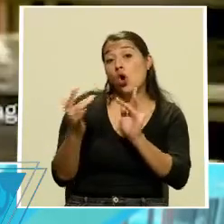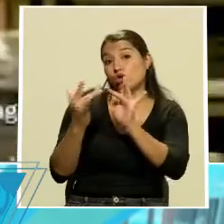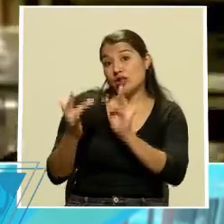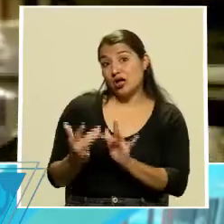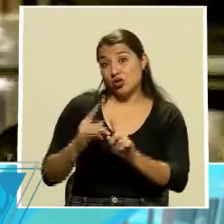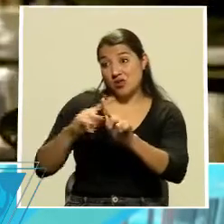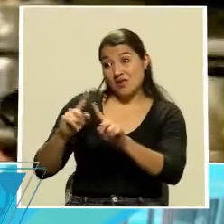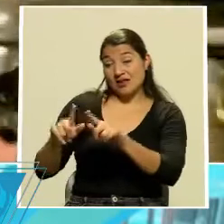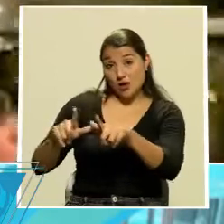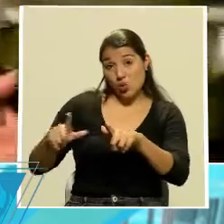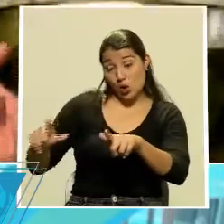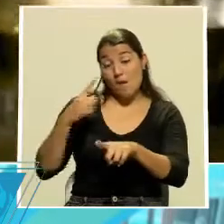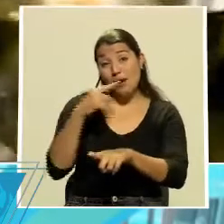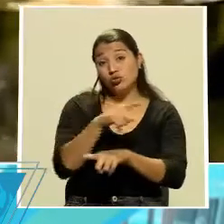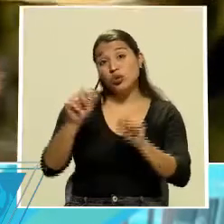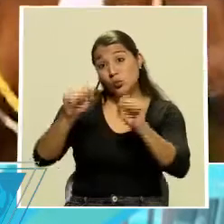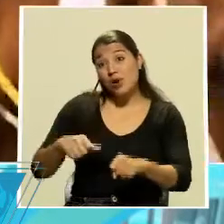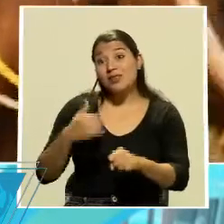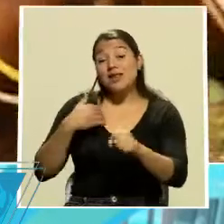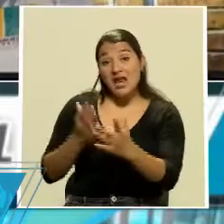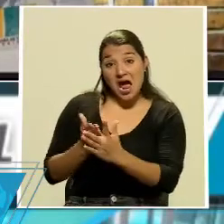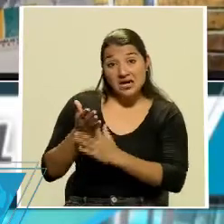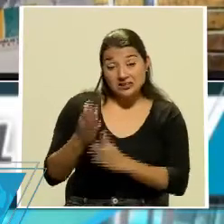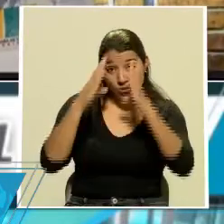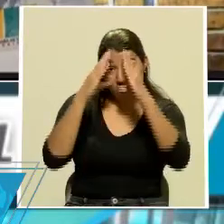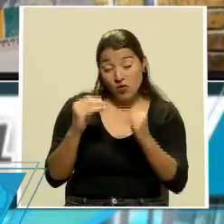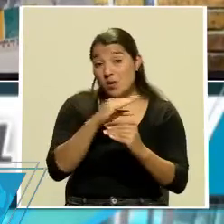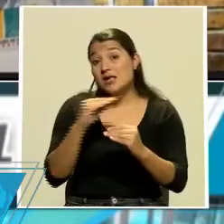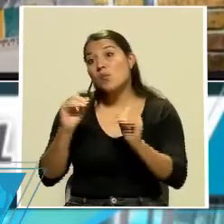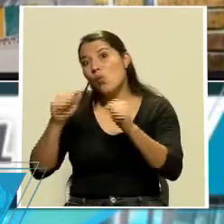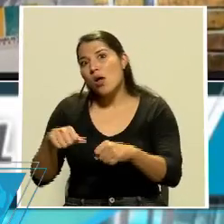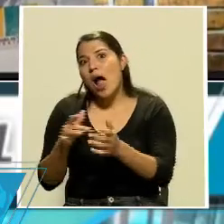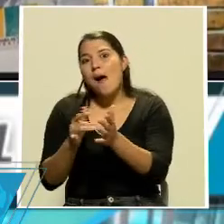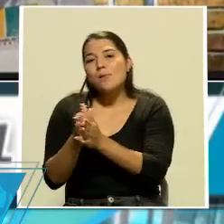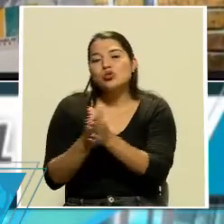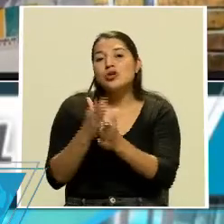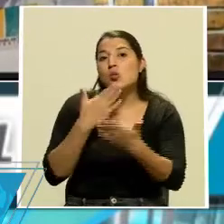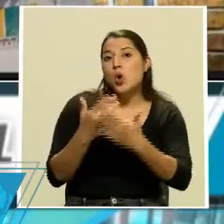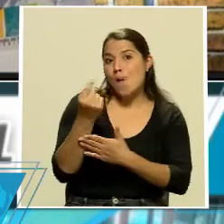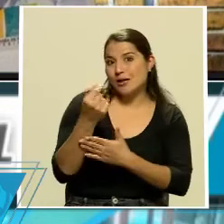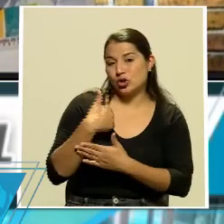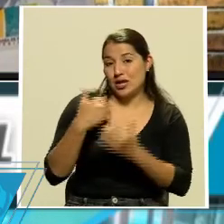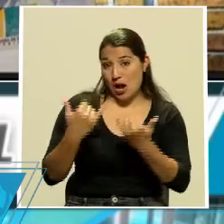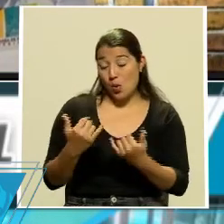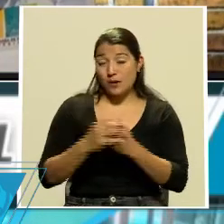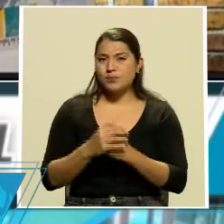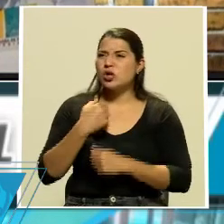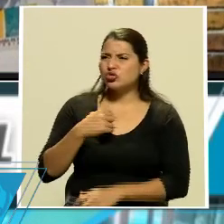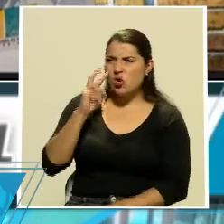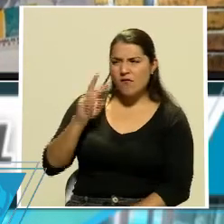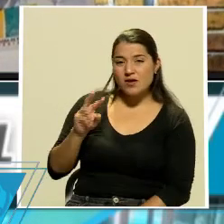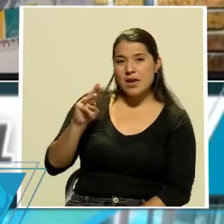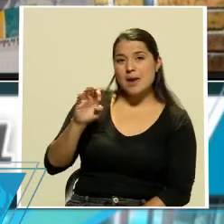que ustedes puedan también acceder a ellos y acceder a las promociones que tienen. Ahí estaban viendo, Melissa, uno de los